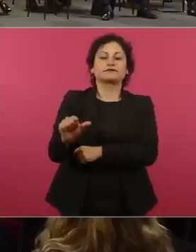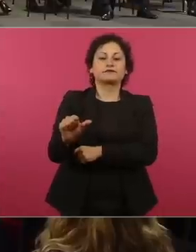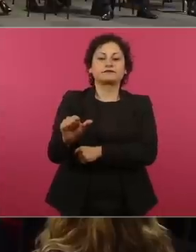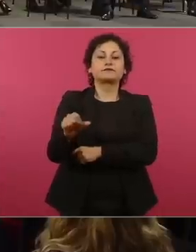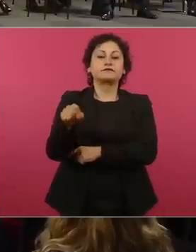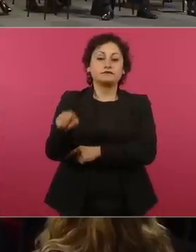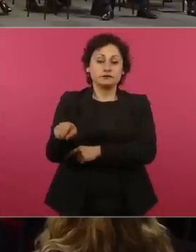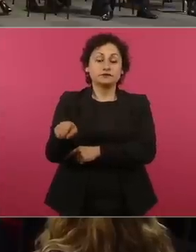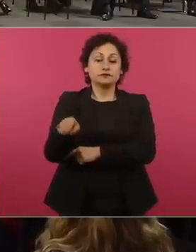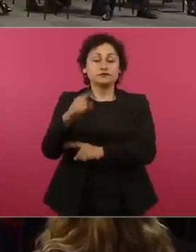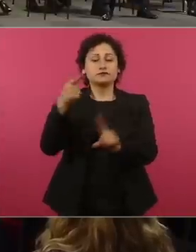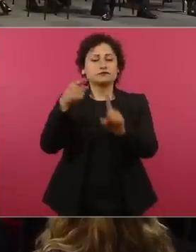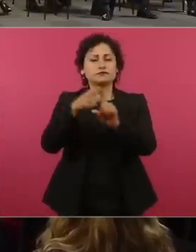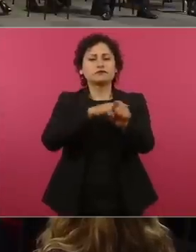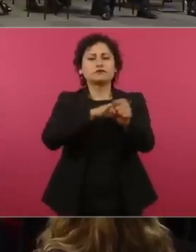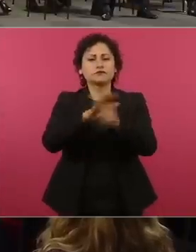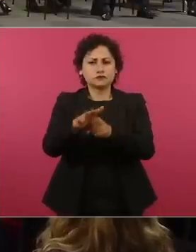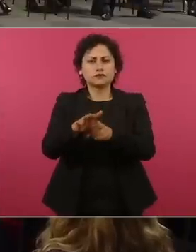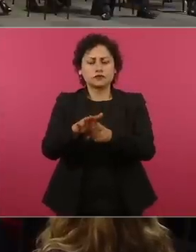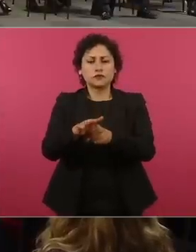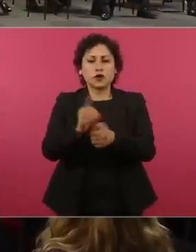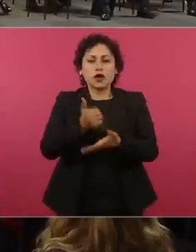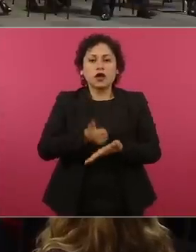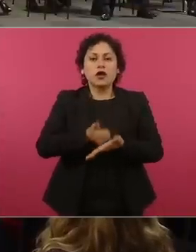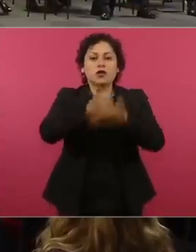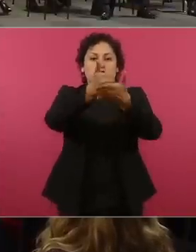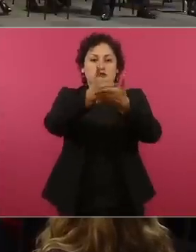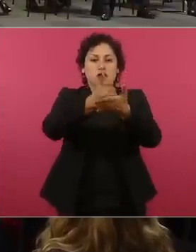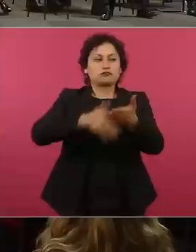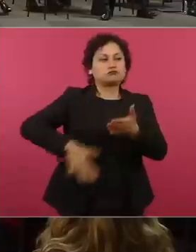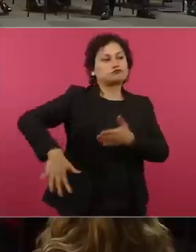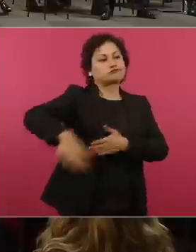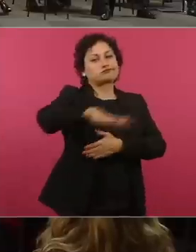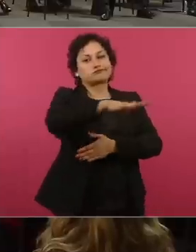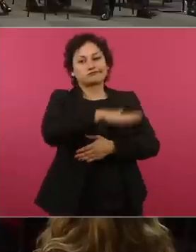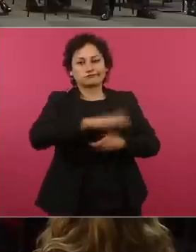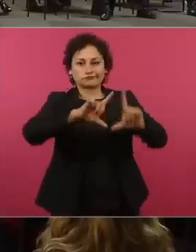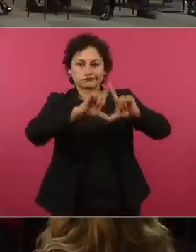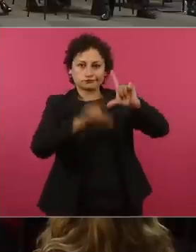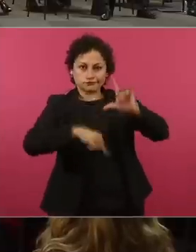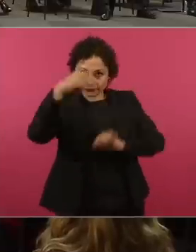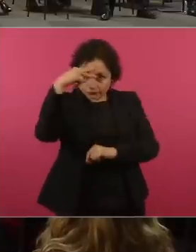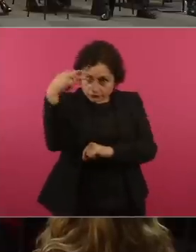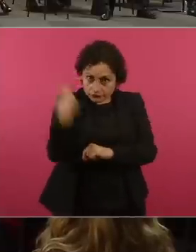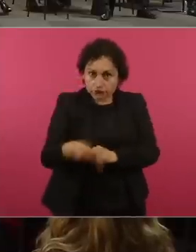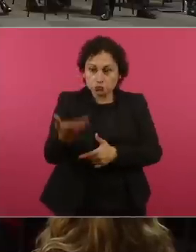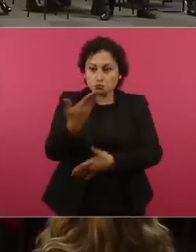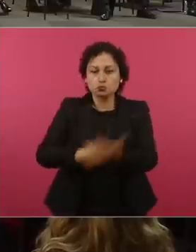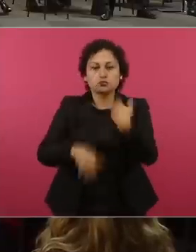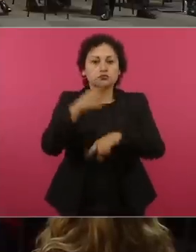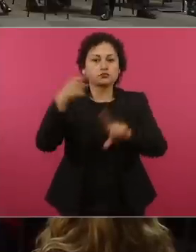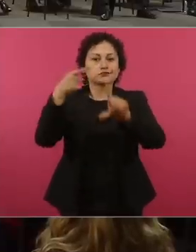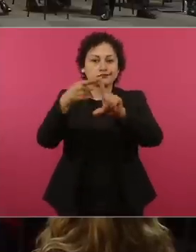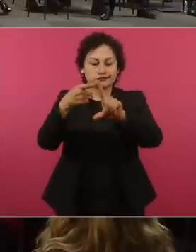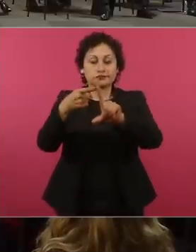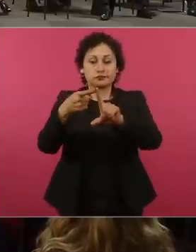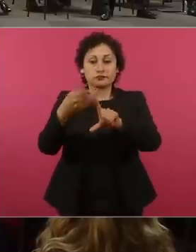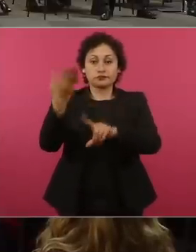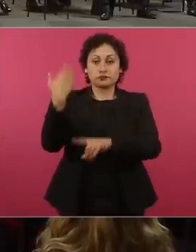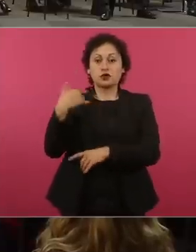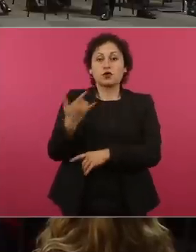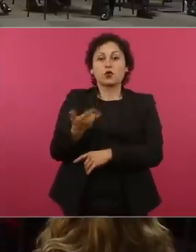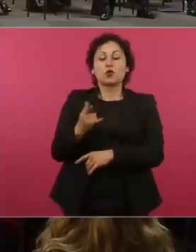cívicas y obras sociales que tiendan al progreso del país, el 29 de julio del